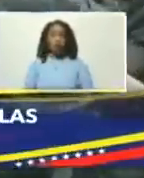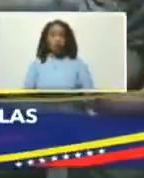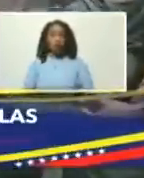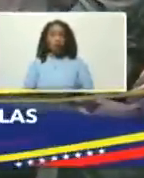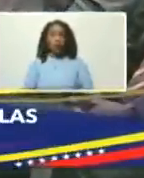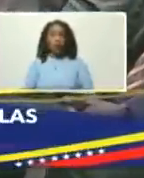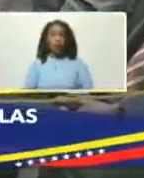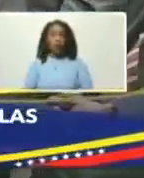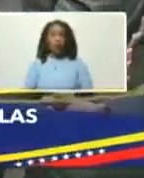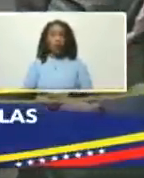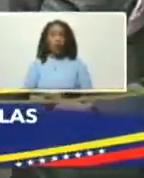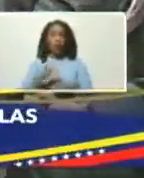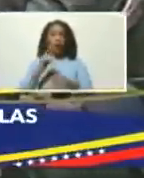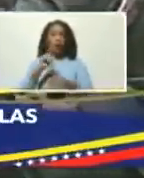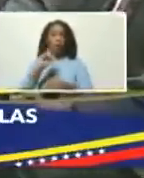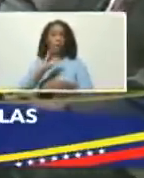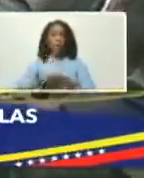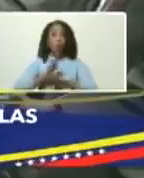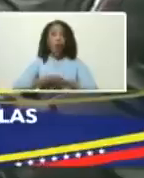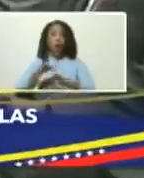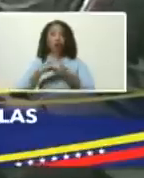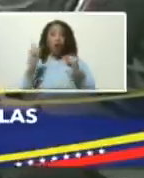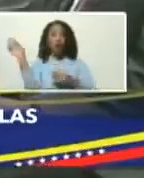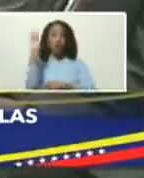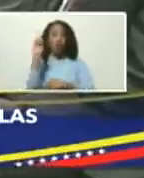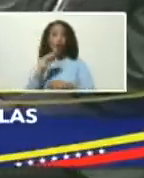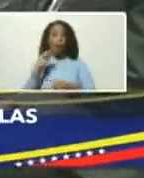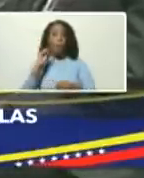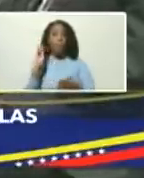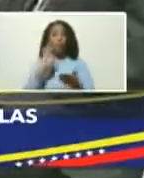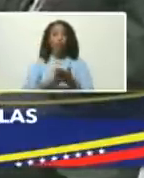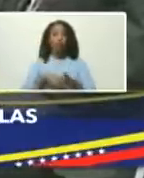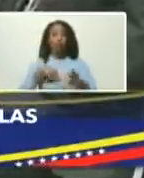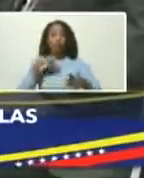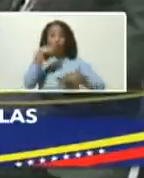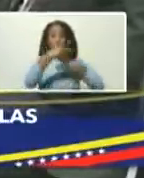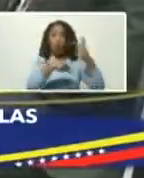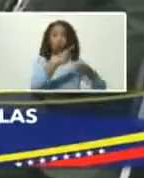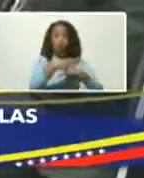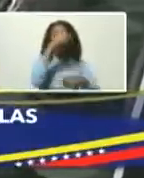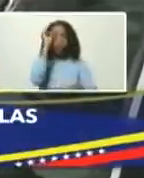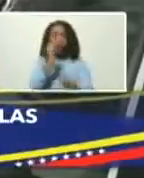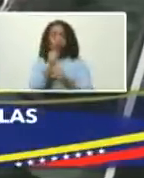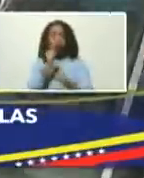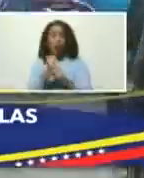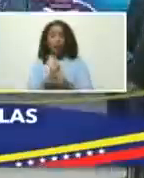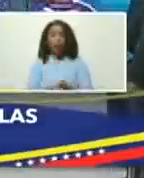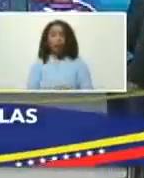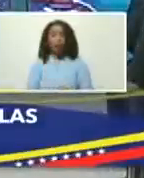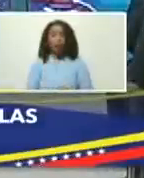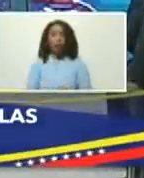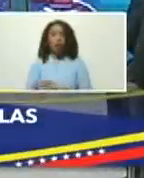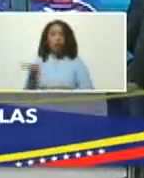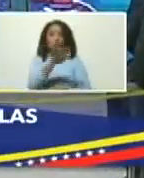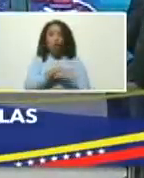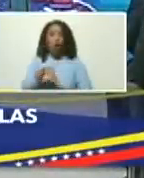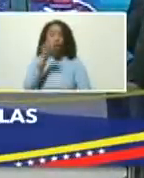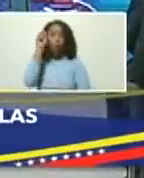y porque toda Venezuela se puso a producir se puso a trabajar todo un país